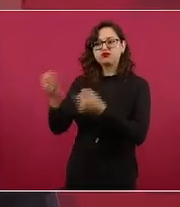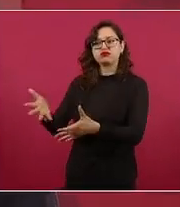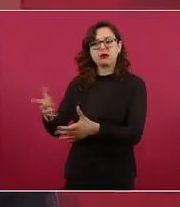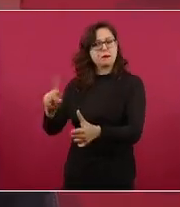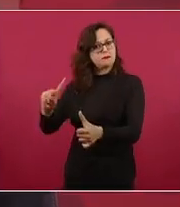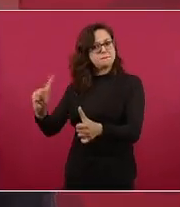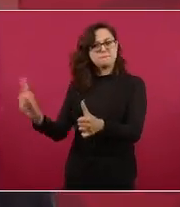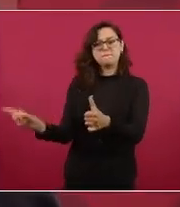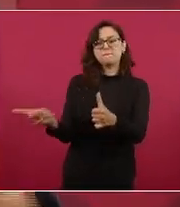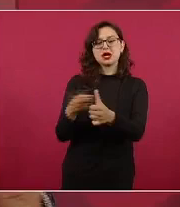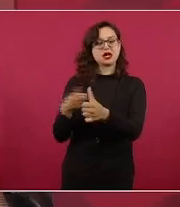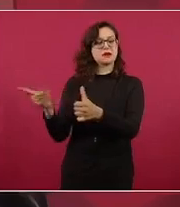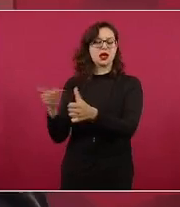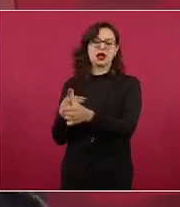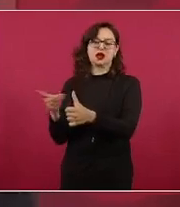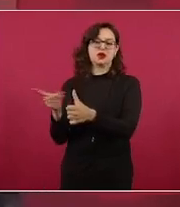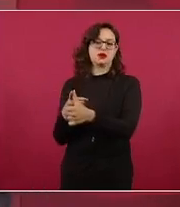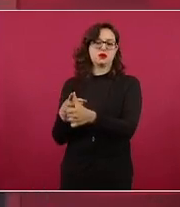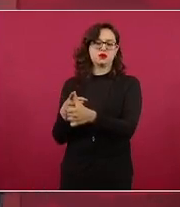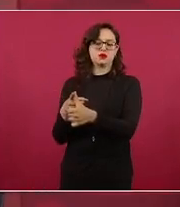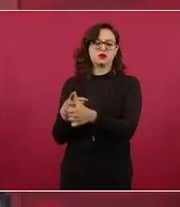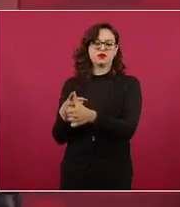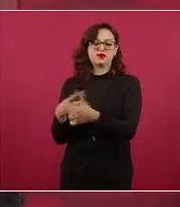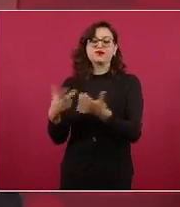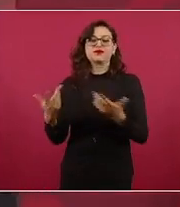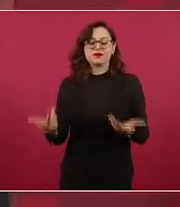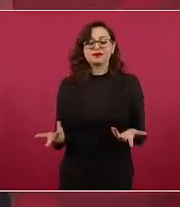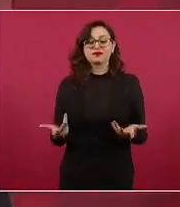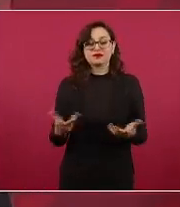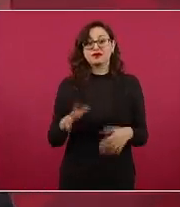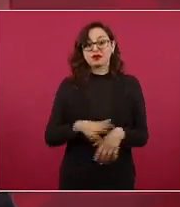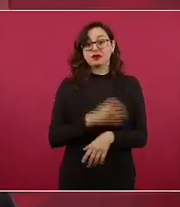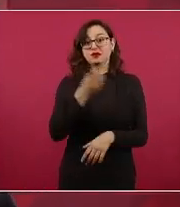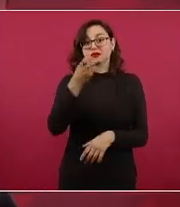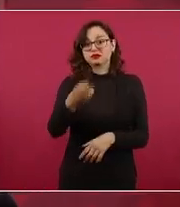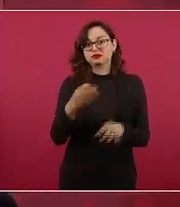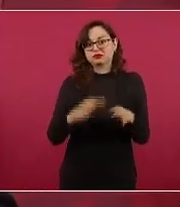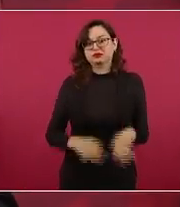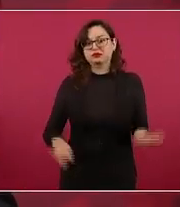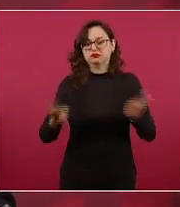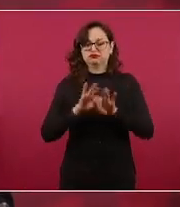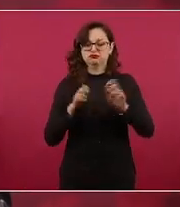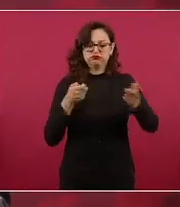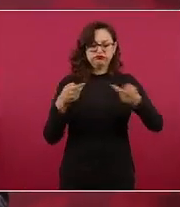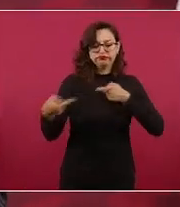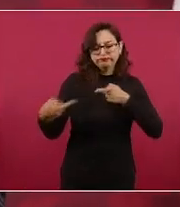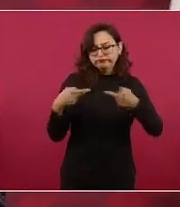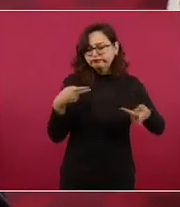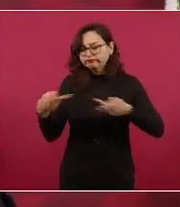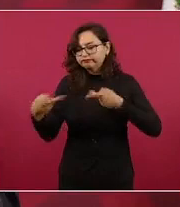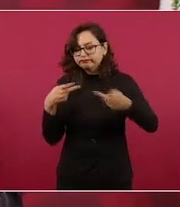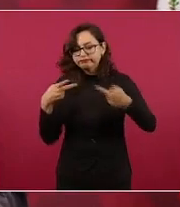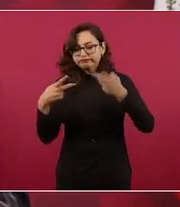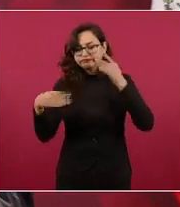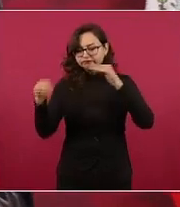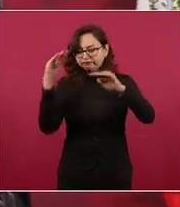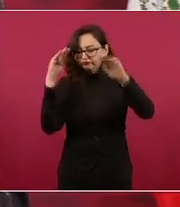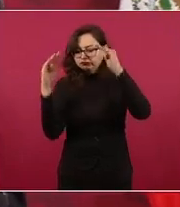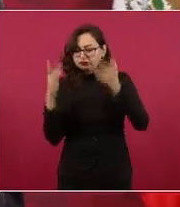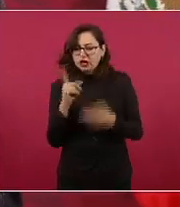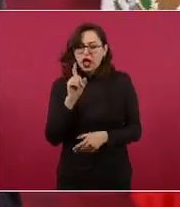y por eso lo de la planeación se canceló